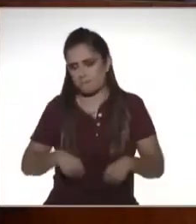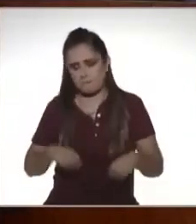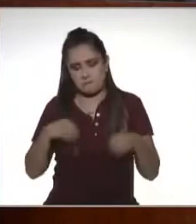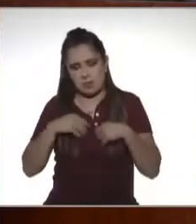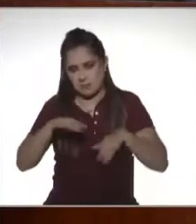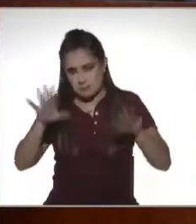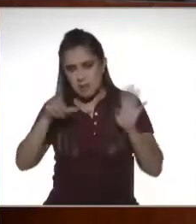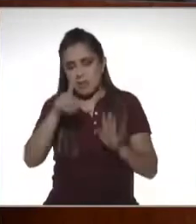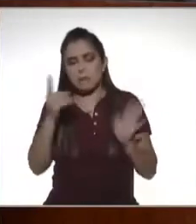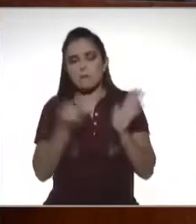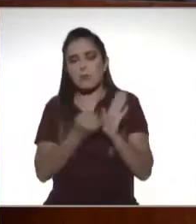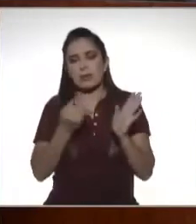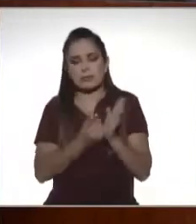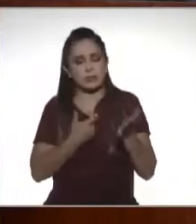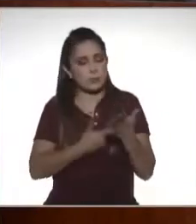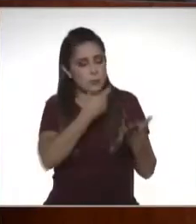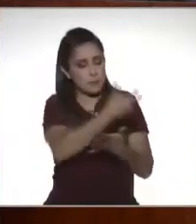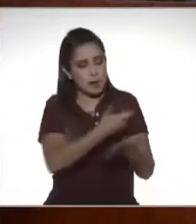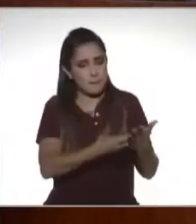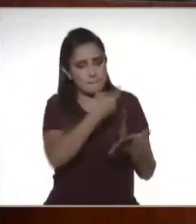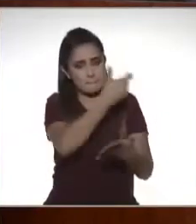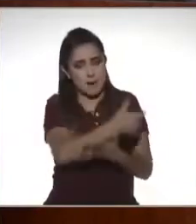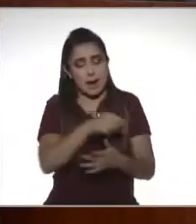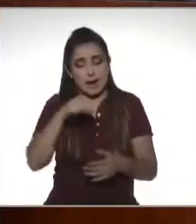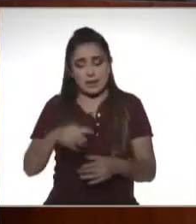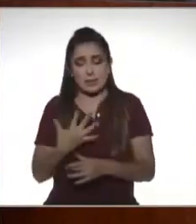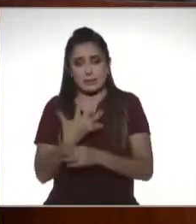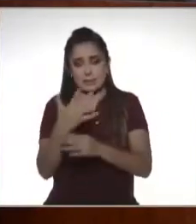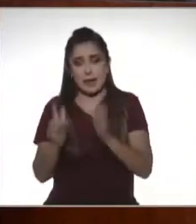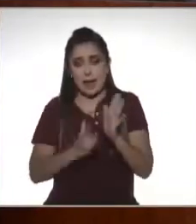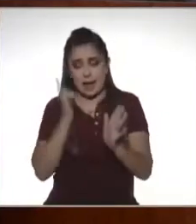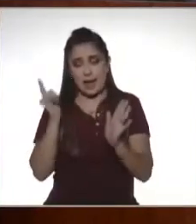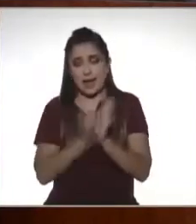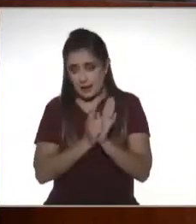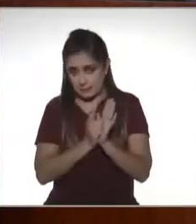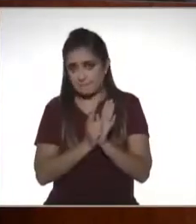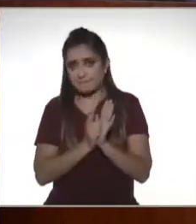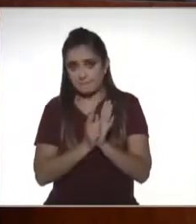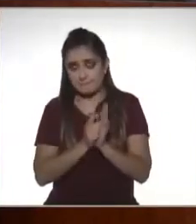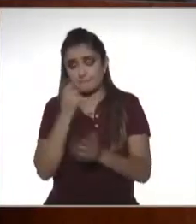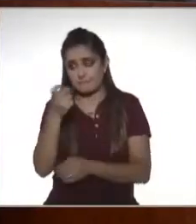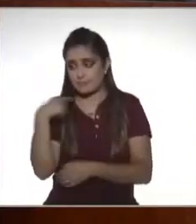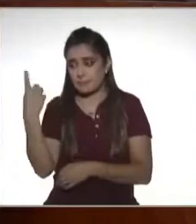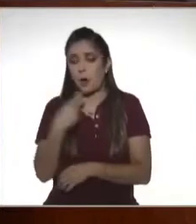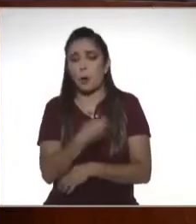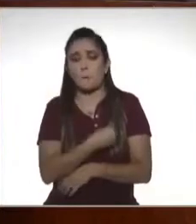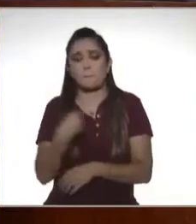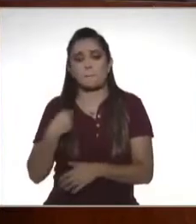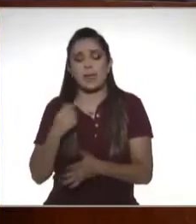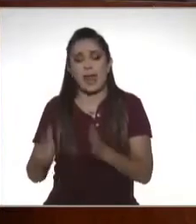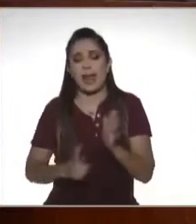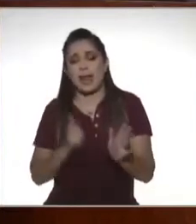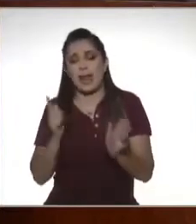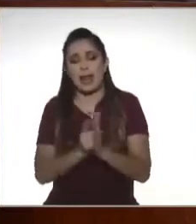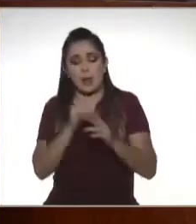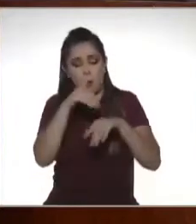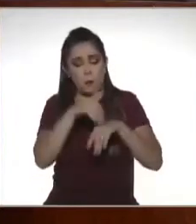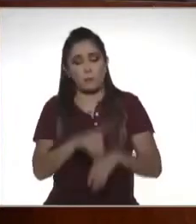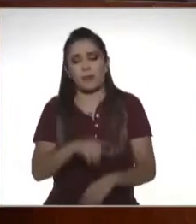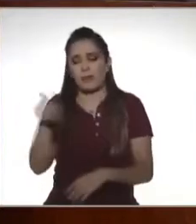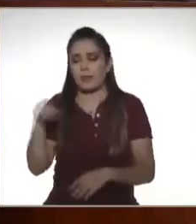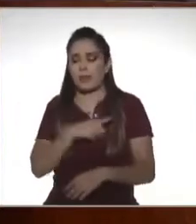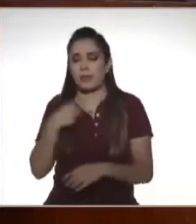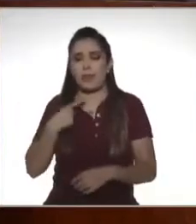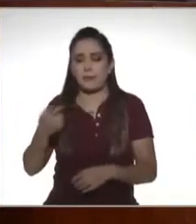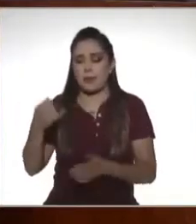la forma que establezca la ley. Entonces, de ahí ya tenemos una obligación legal de contribuir al gasto